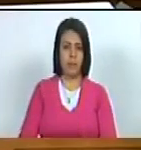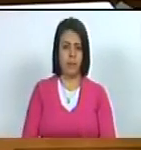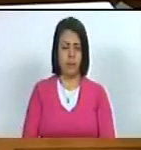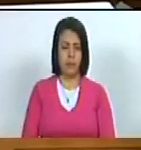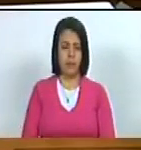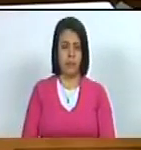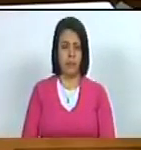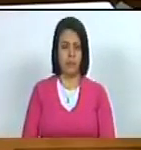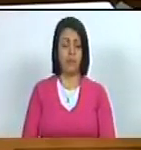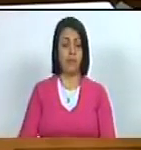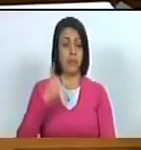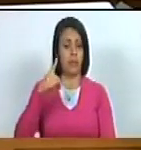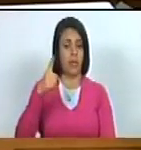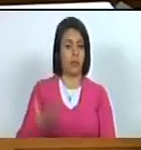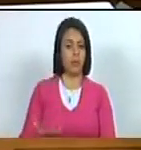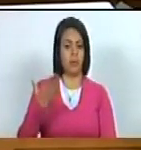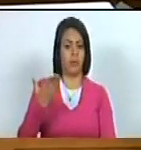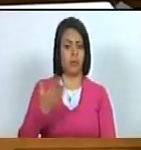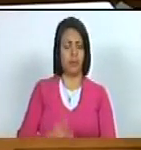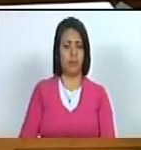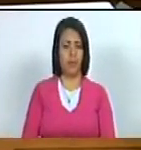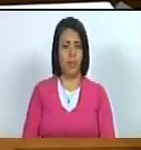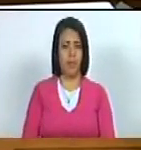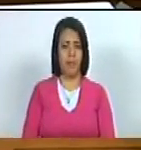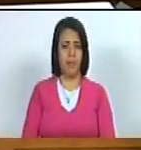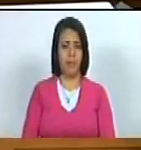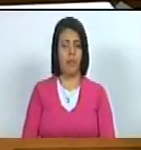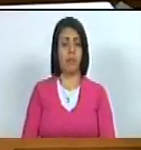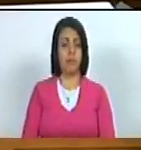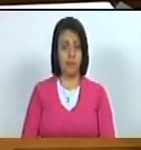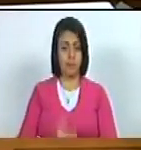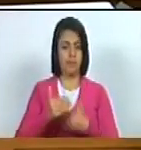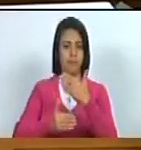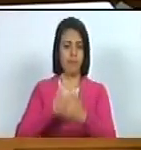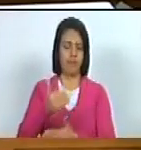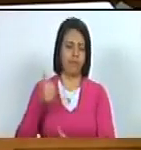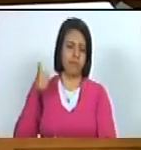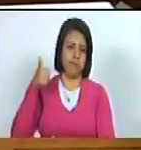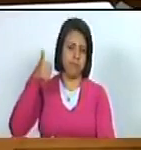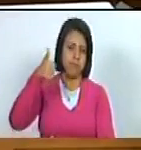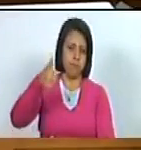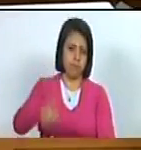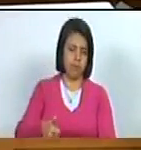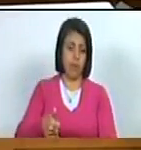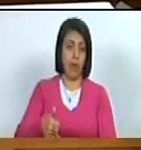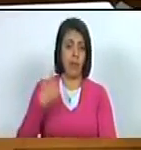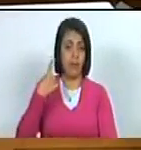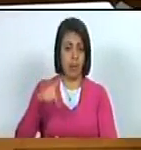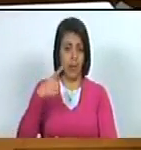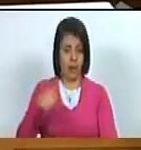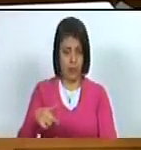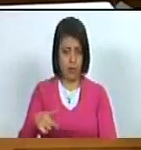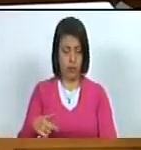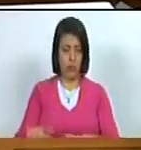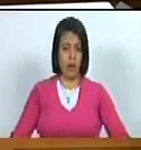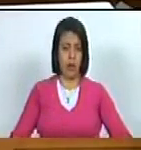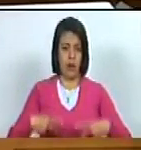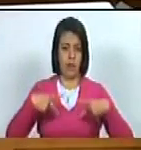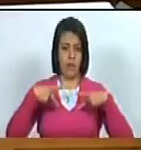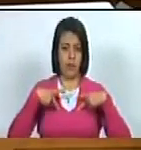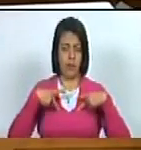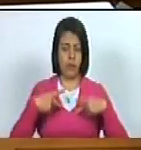los derechos fundamentales de los postergados por siglos los derechos a la vida